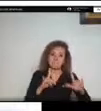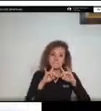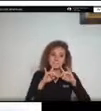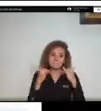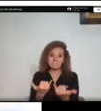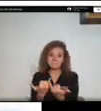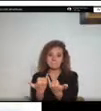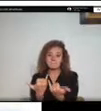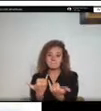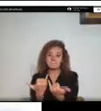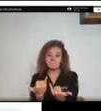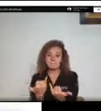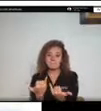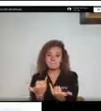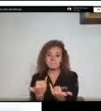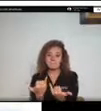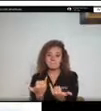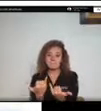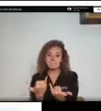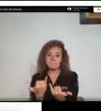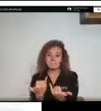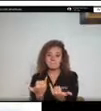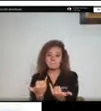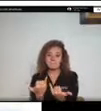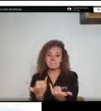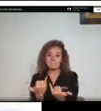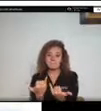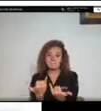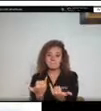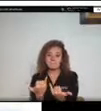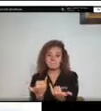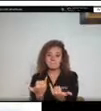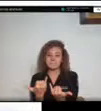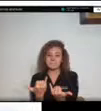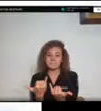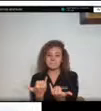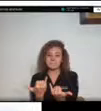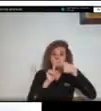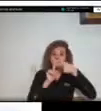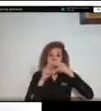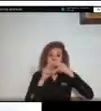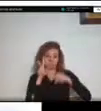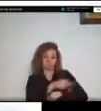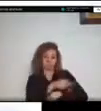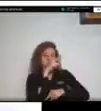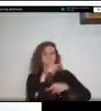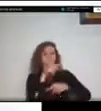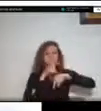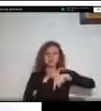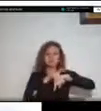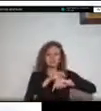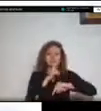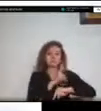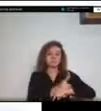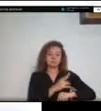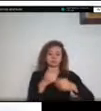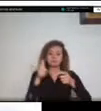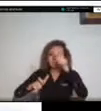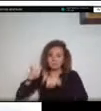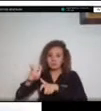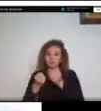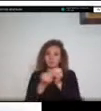son el alistamiento y tiempos de respuesta en cuanto a personal equipos y material que definitivamente depende directamente de nosotros